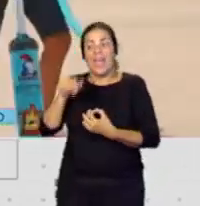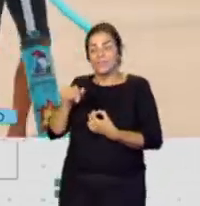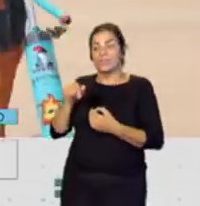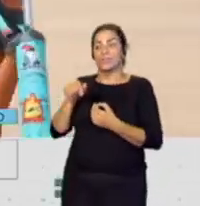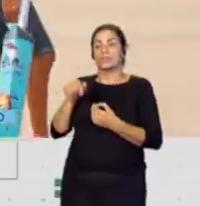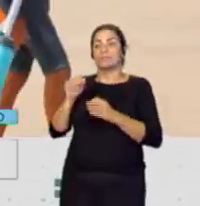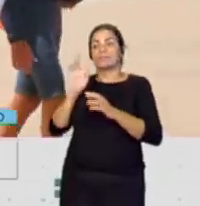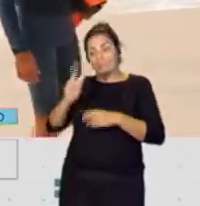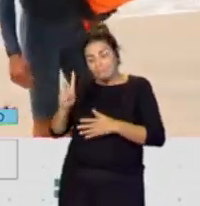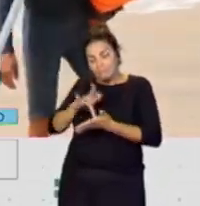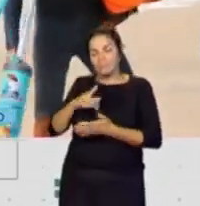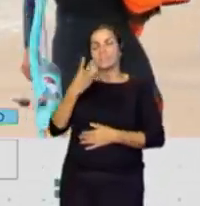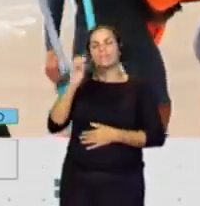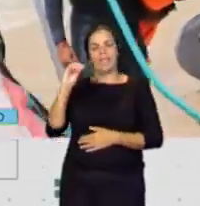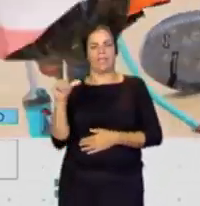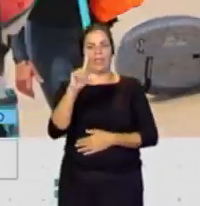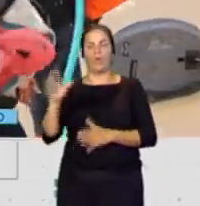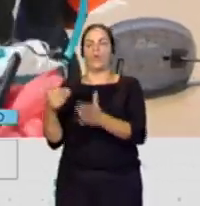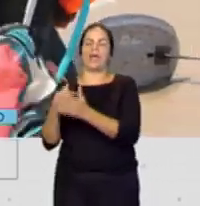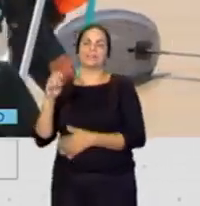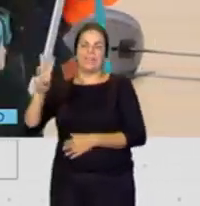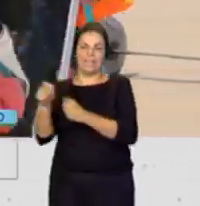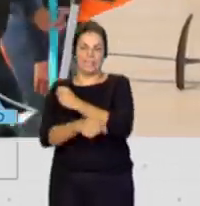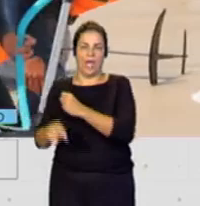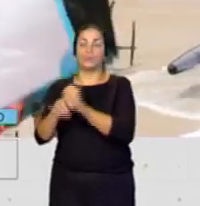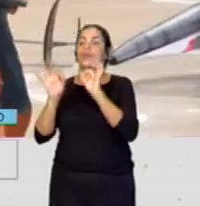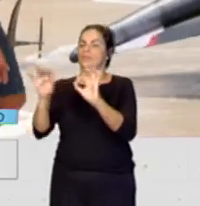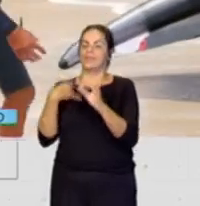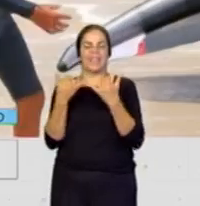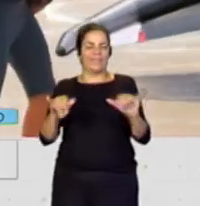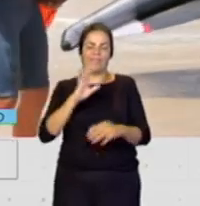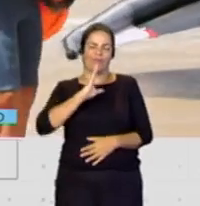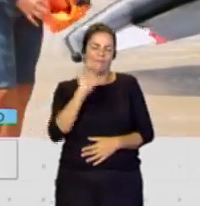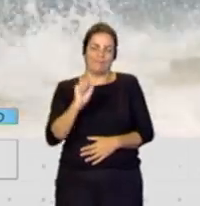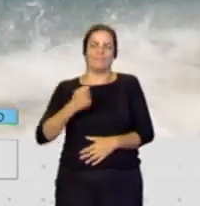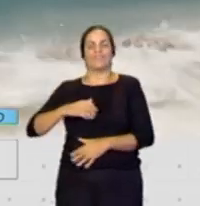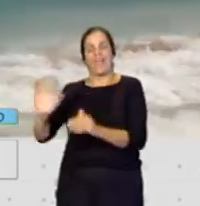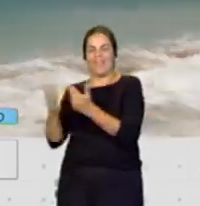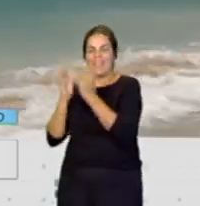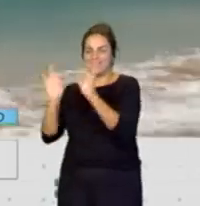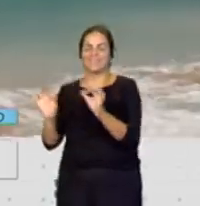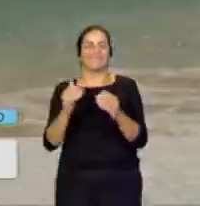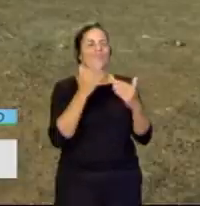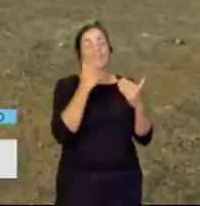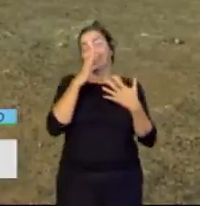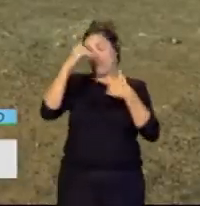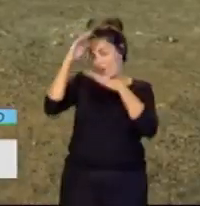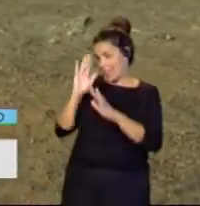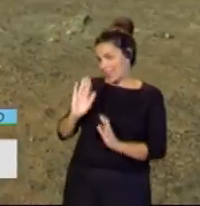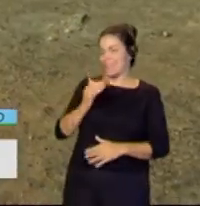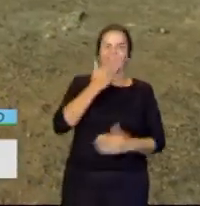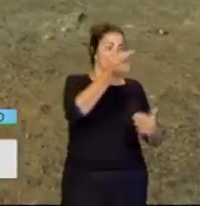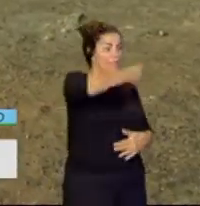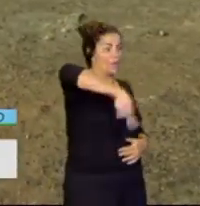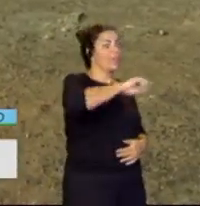30 de julio hasta el 3 de agosto. Y así clausuramos este magnífico evento. Pues Anika, muchísimas gracias por atendernos en esta mañana. Gracias a vosotros